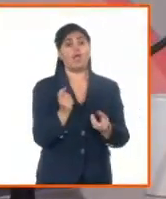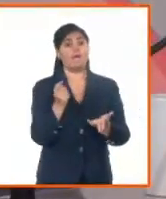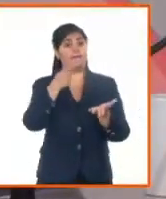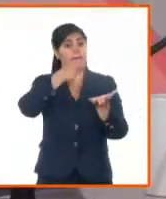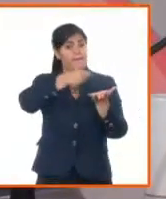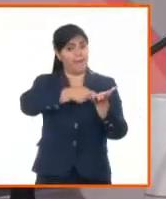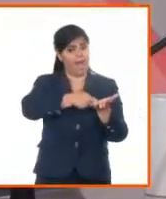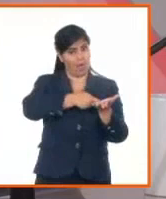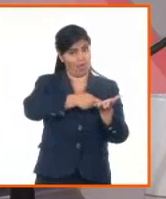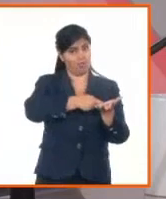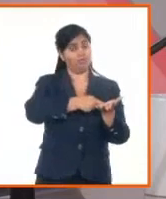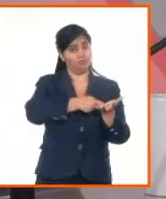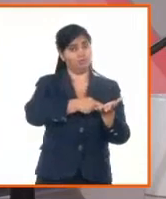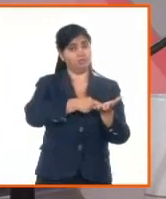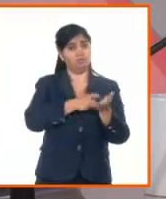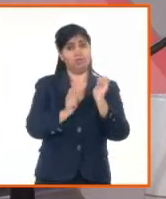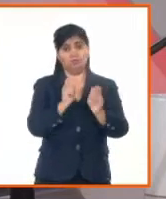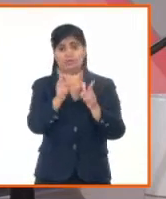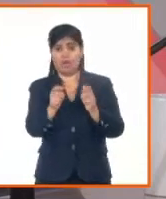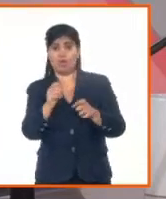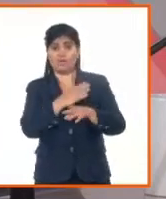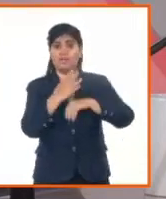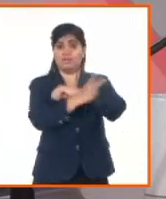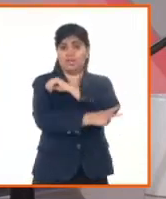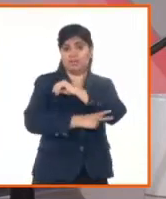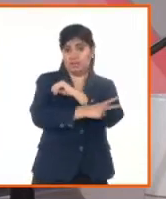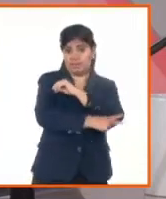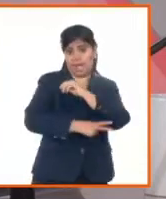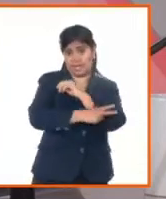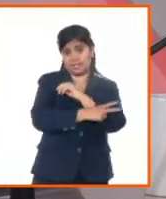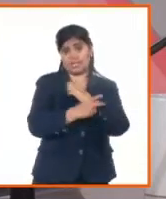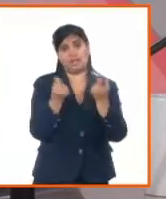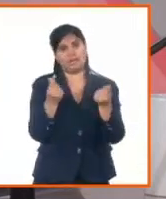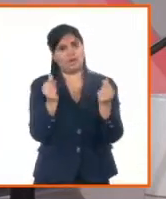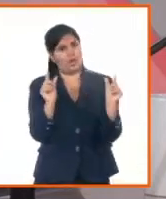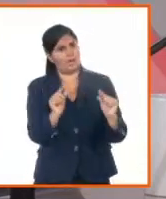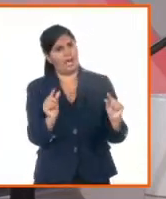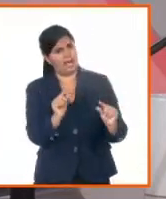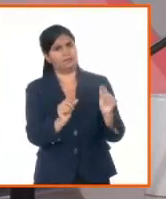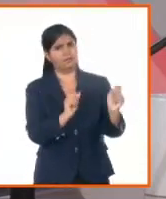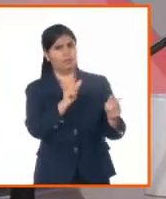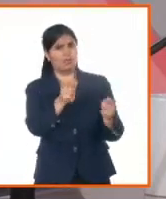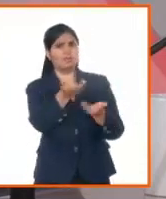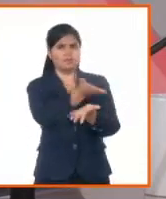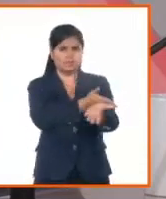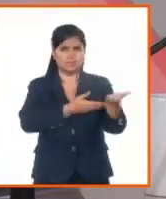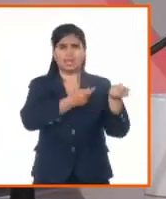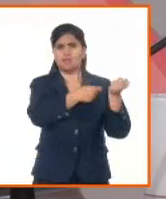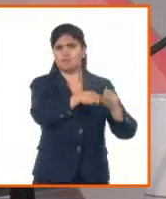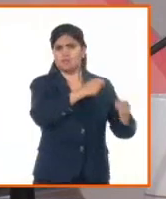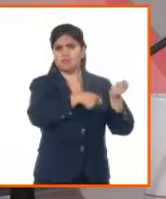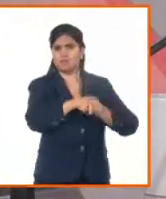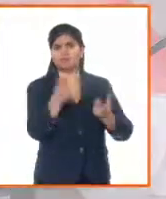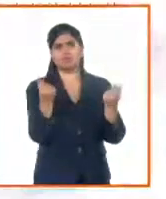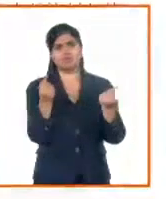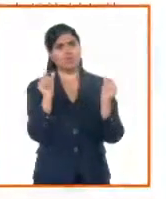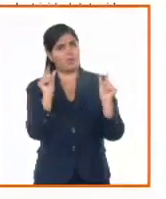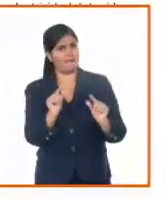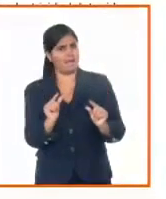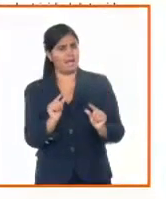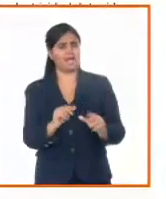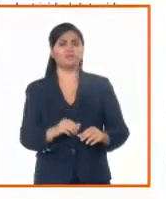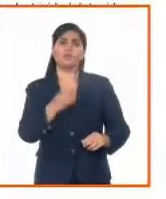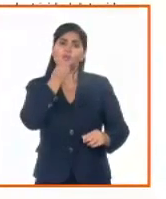así como las medidas logísticas, financieras y de otras índoles, tomando en consideración la realidad de cada país que permitan el